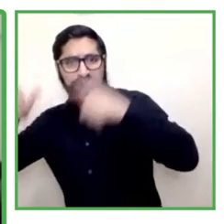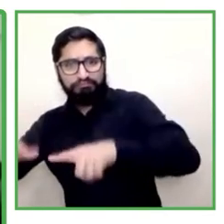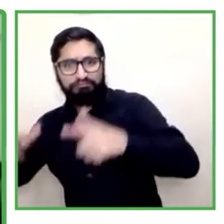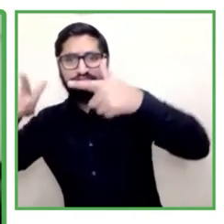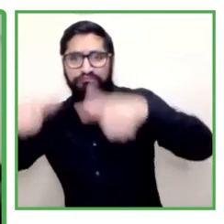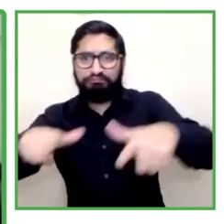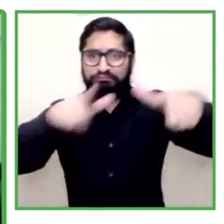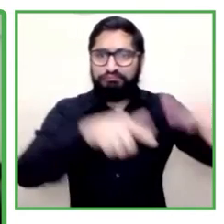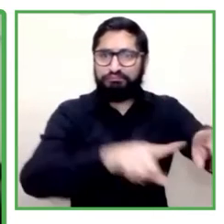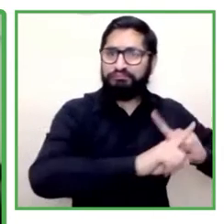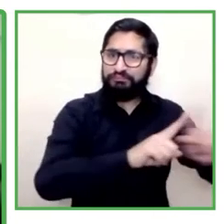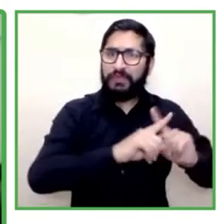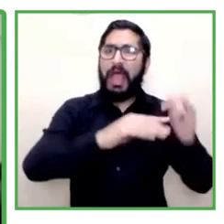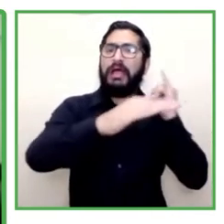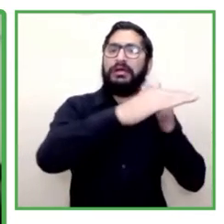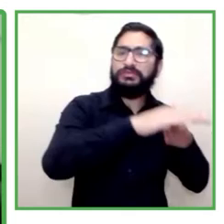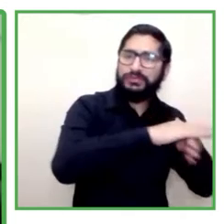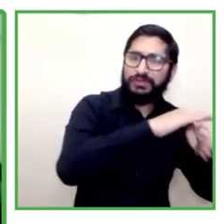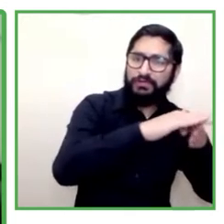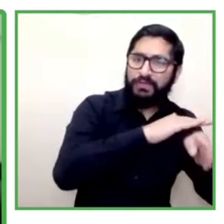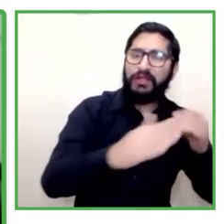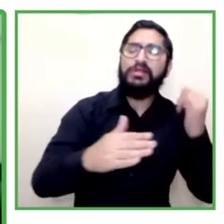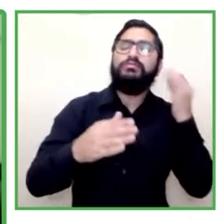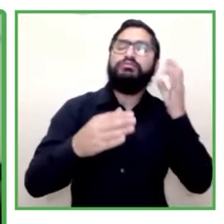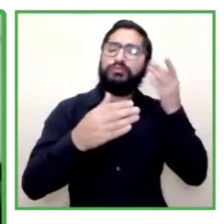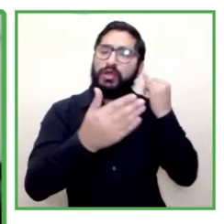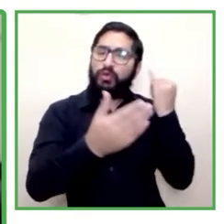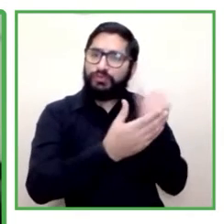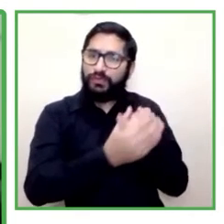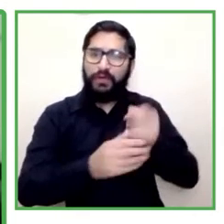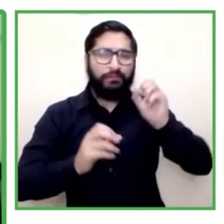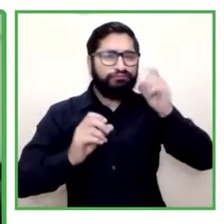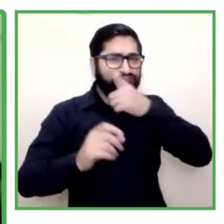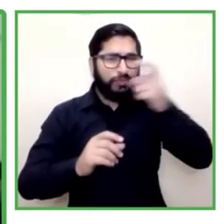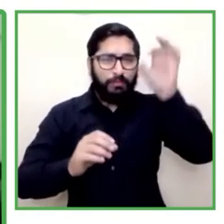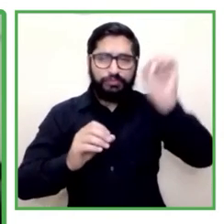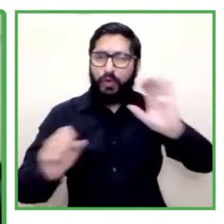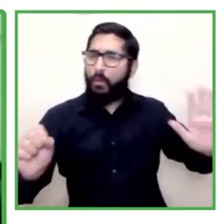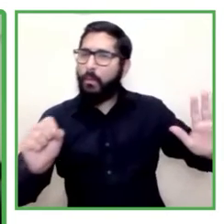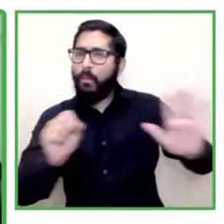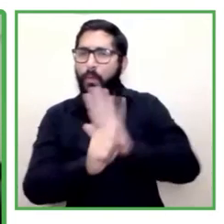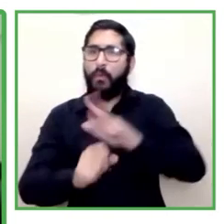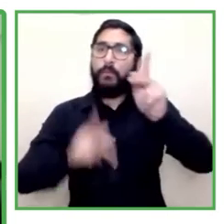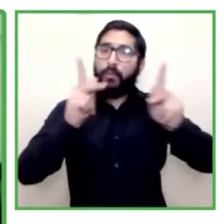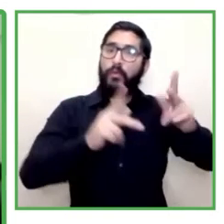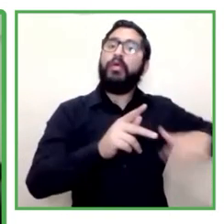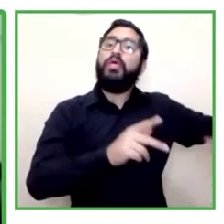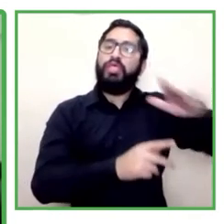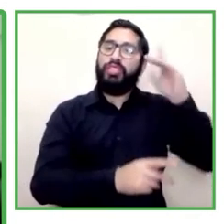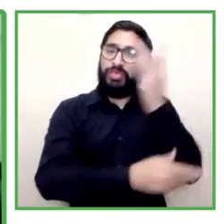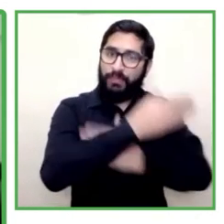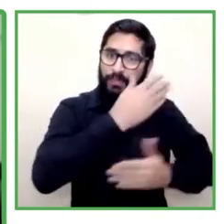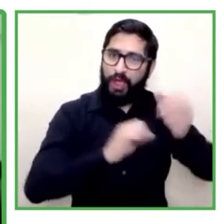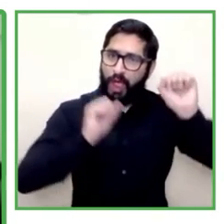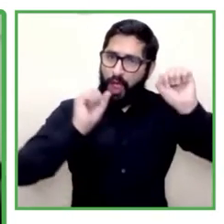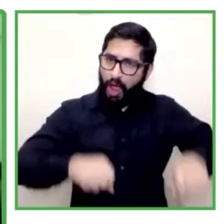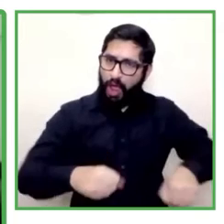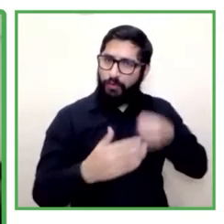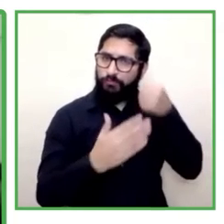con discapacidad. Para incidir en ello, es que nuestro programa también apoya en esta generación de